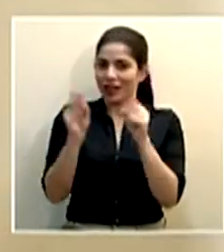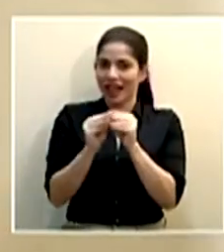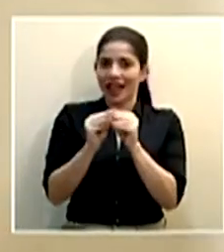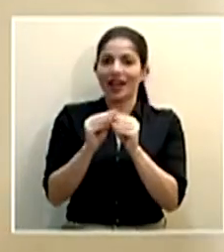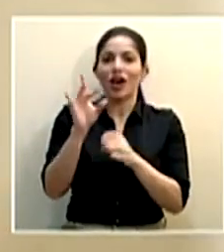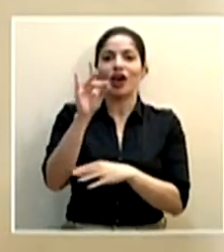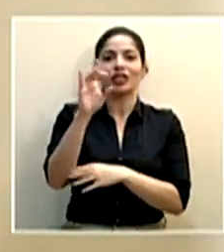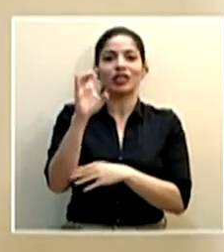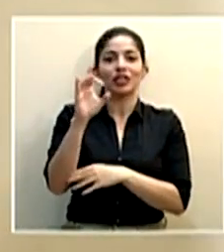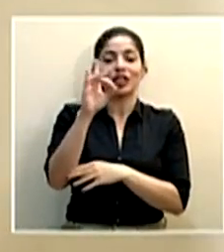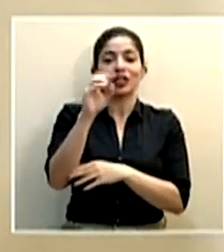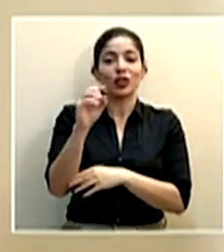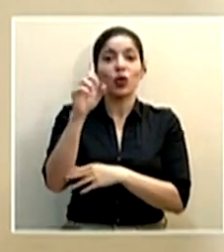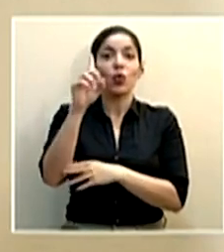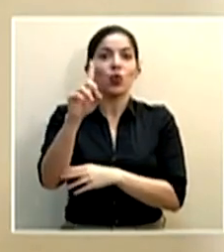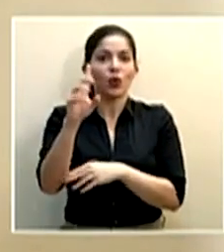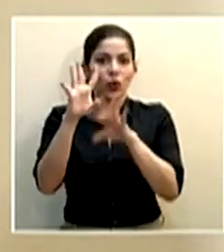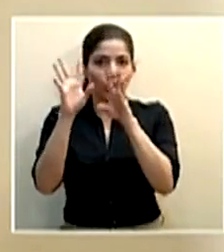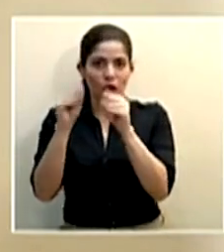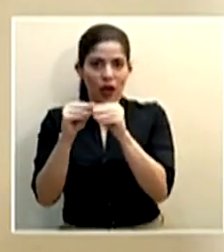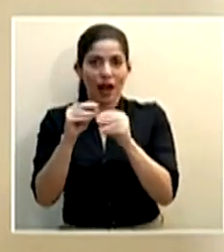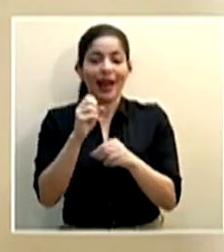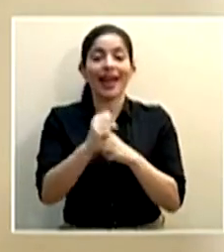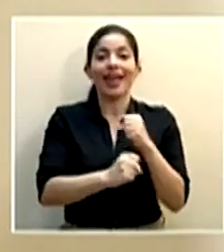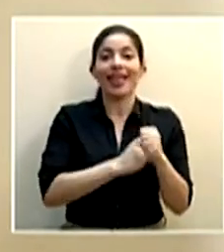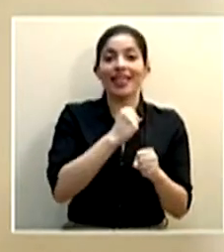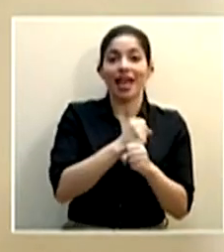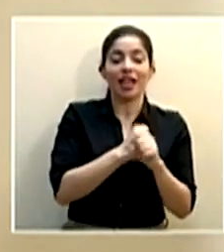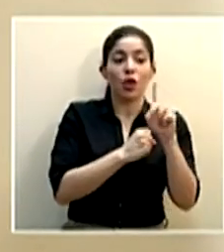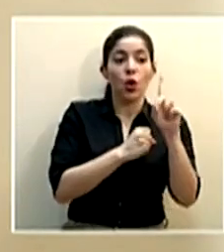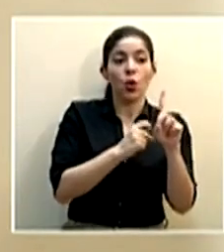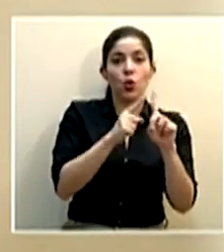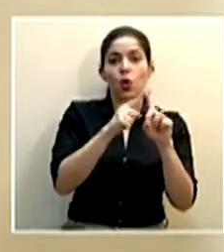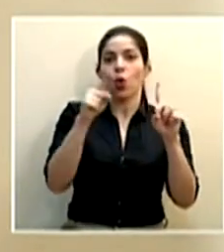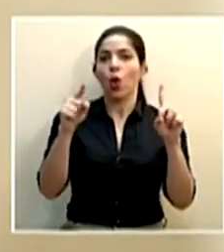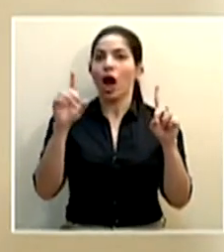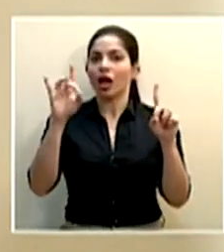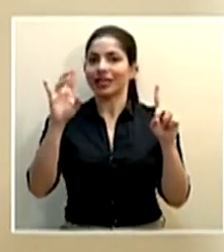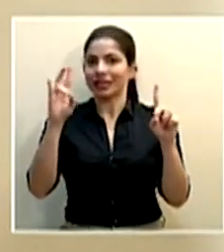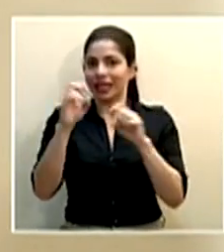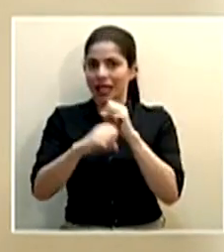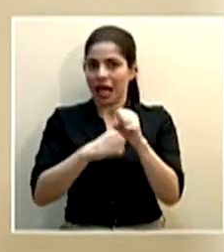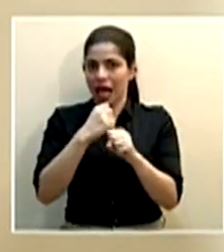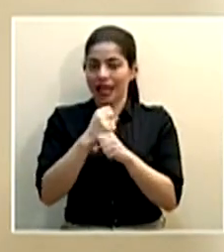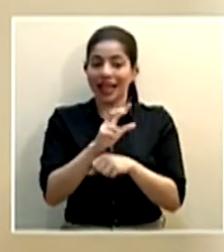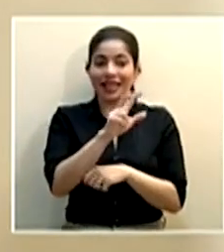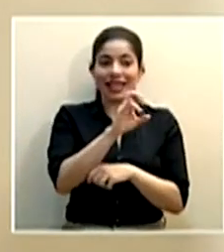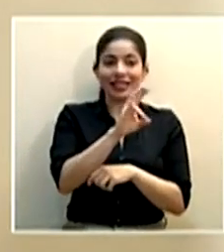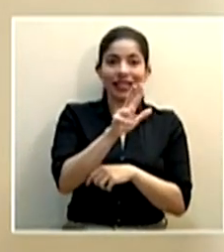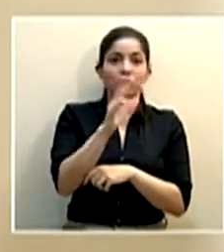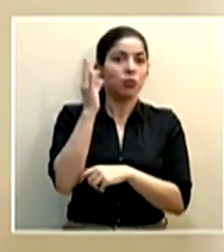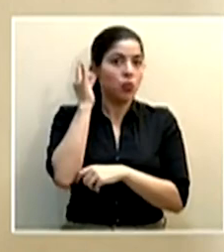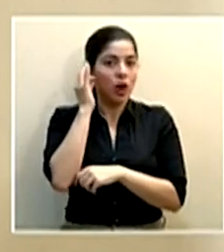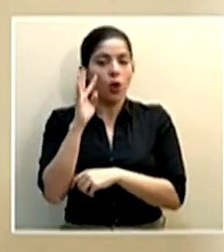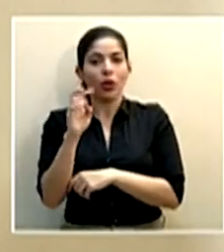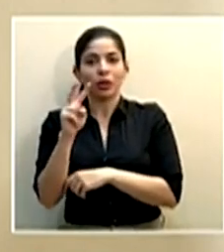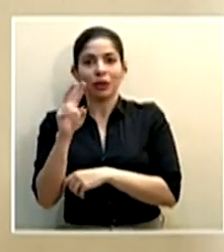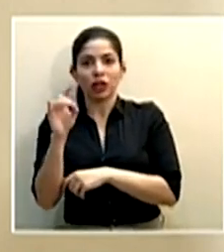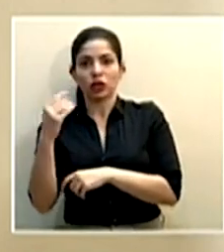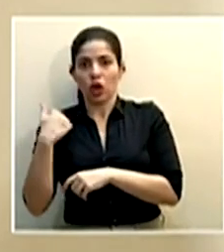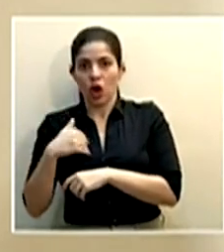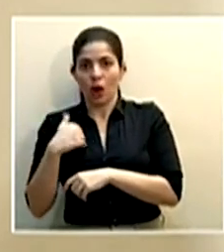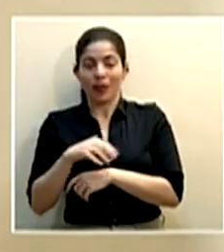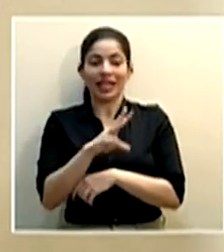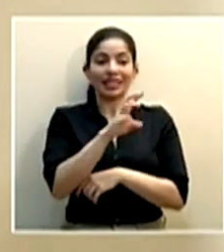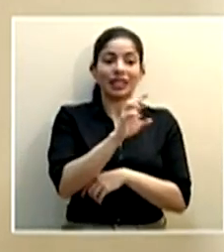con ochocientos son un total. El rango de edad va del uno a ochenta y siete años, son trescientos setenta y tres mujeres, cuatrocientos veintiocho hombres, tenemos